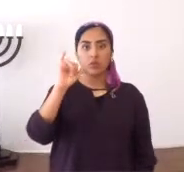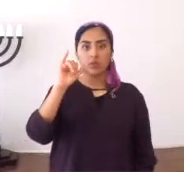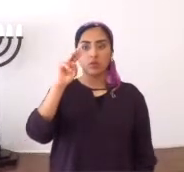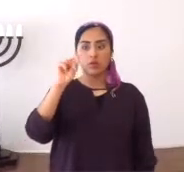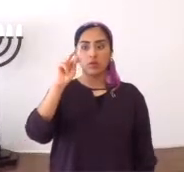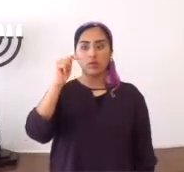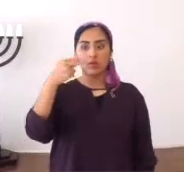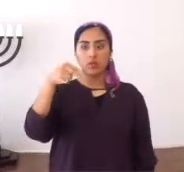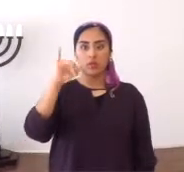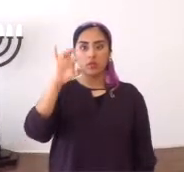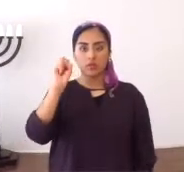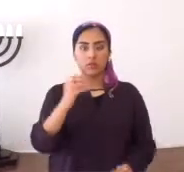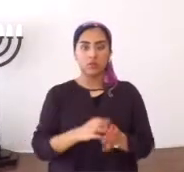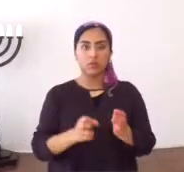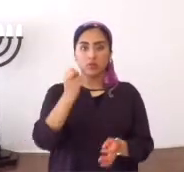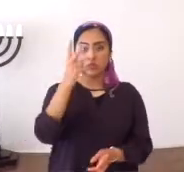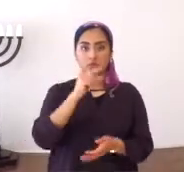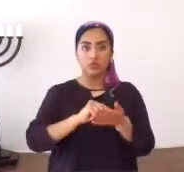12, 2,